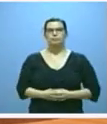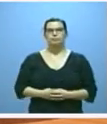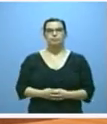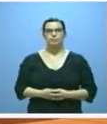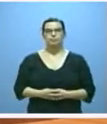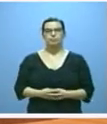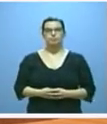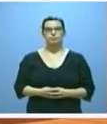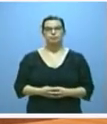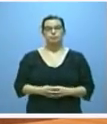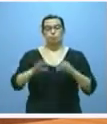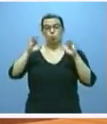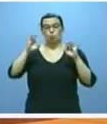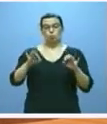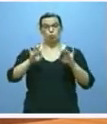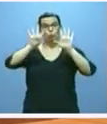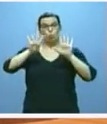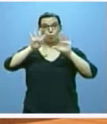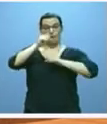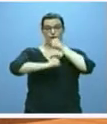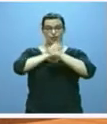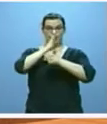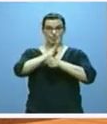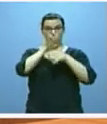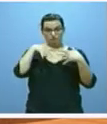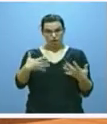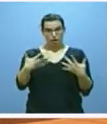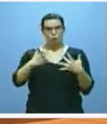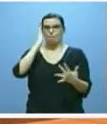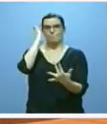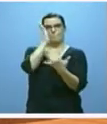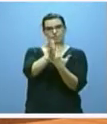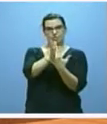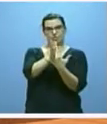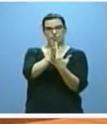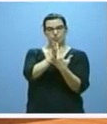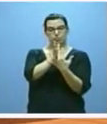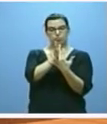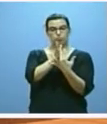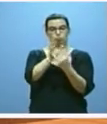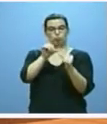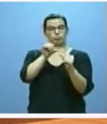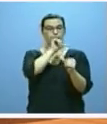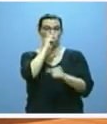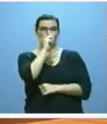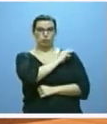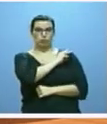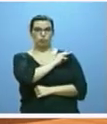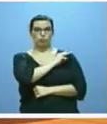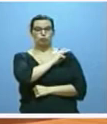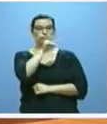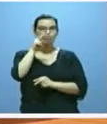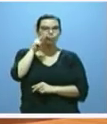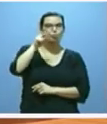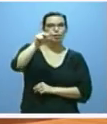Lo celebramos en el Ecuador de esta novena legislatura autonómica, con la referencia de los dos últimos años y la perspectiva de los